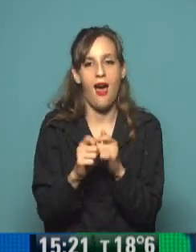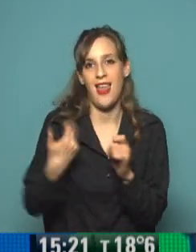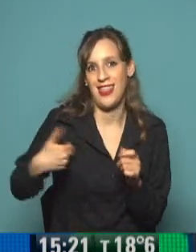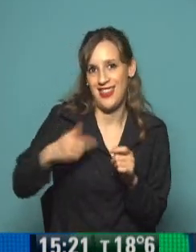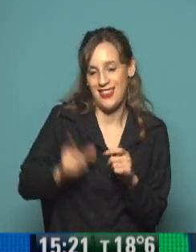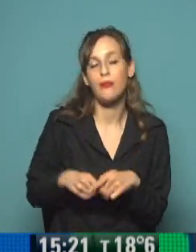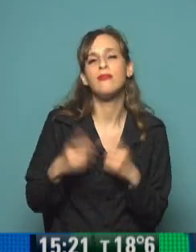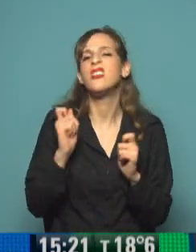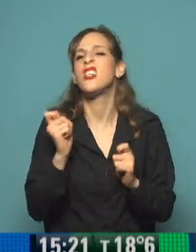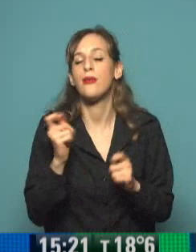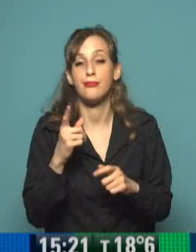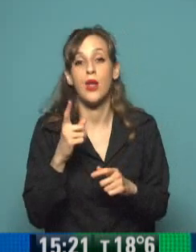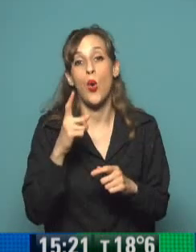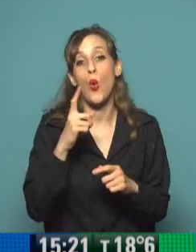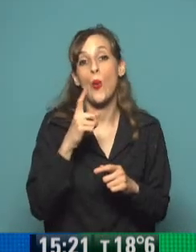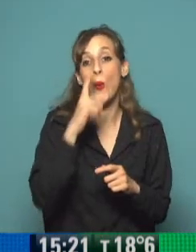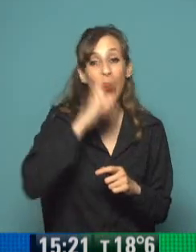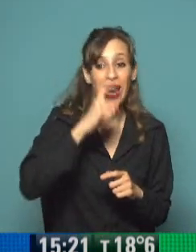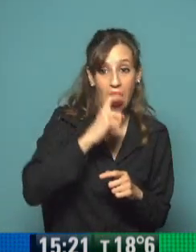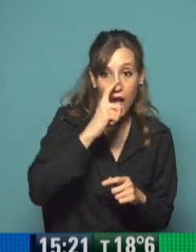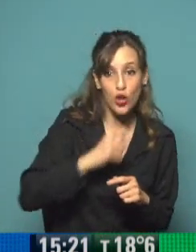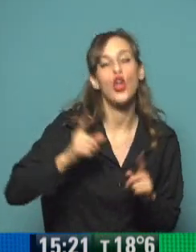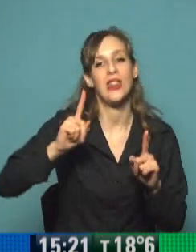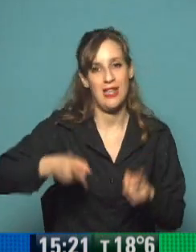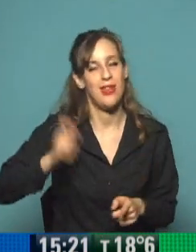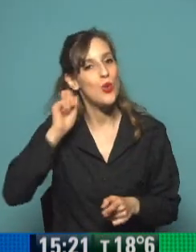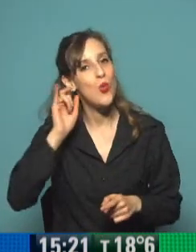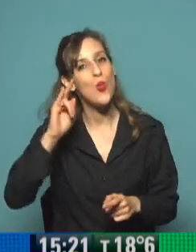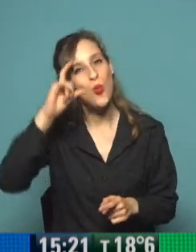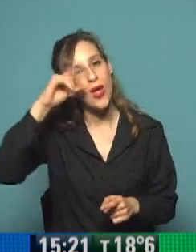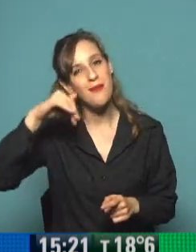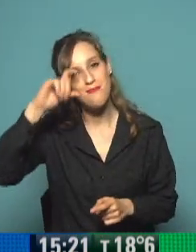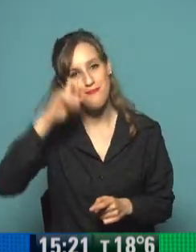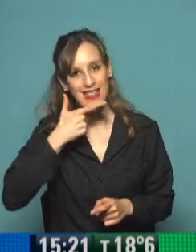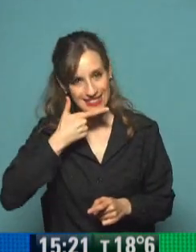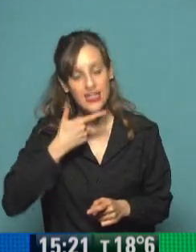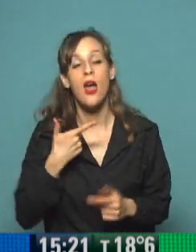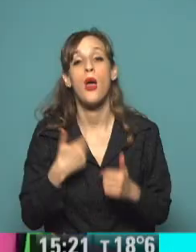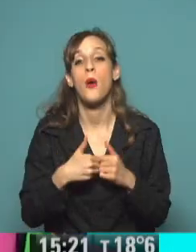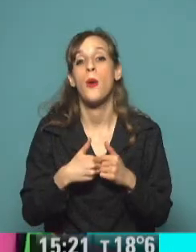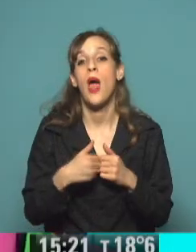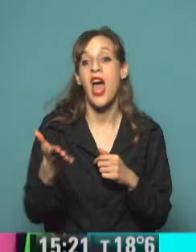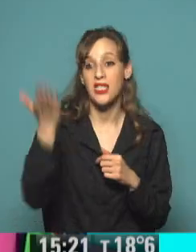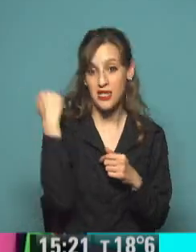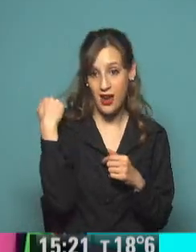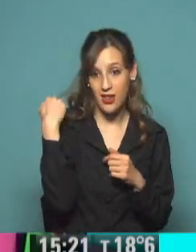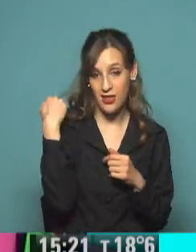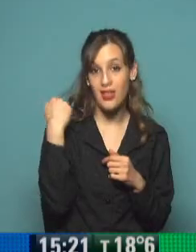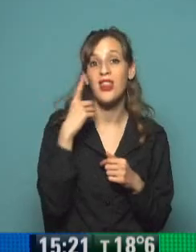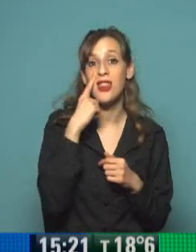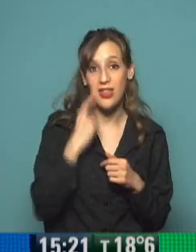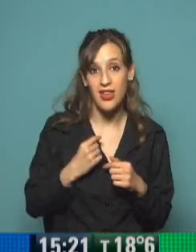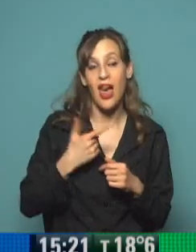Belgrano, ¿sí? Que tenemos el próximo El de la Bandera, pero también el 17 de junio. Ayer. Claro. Pero de